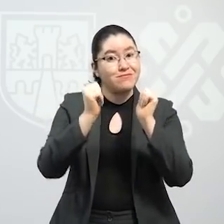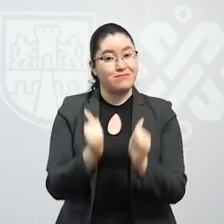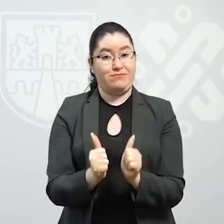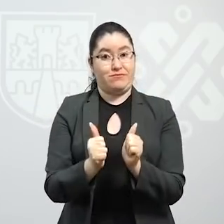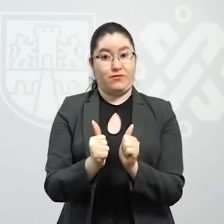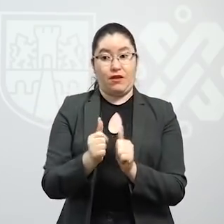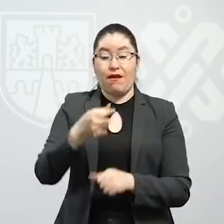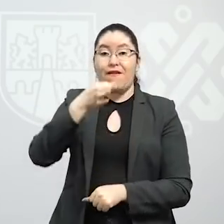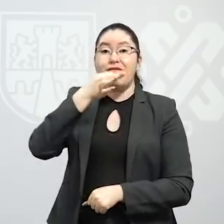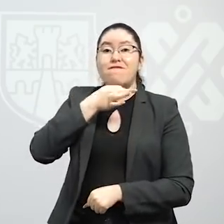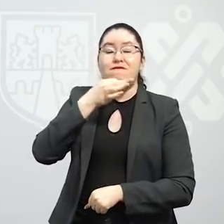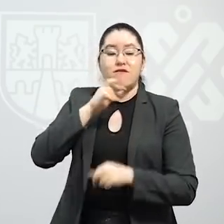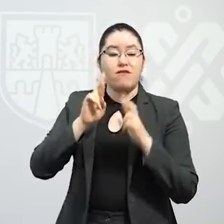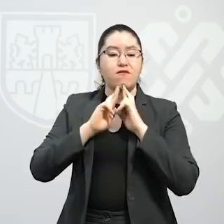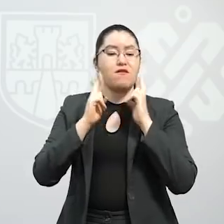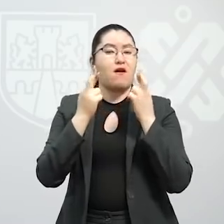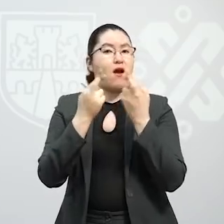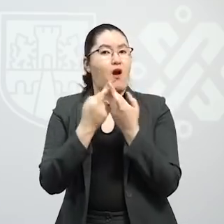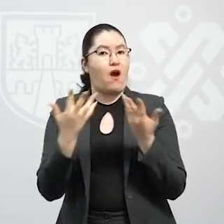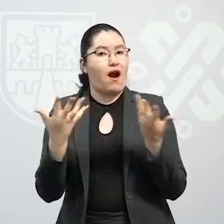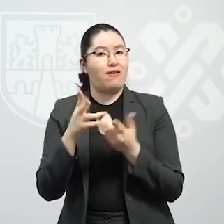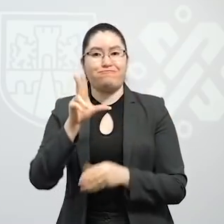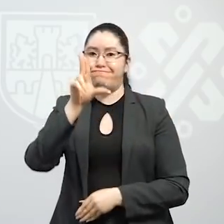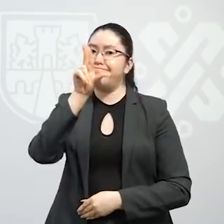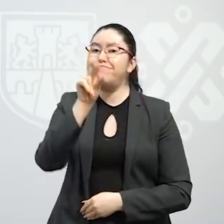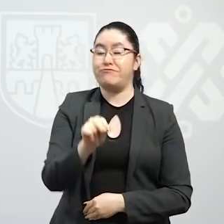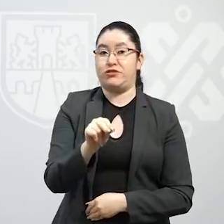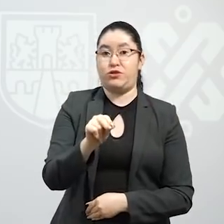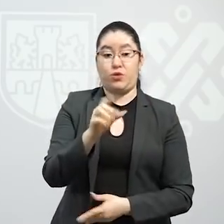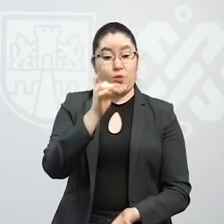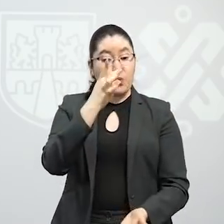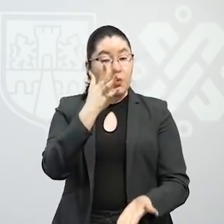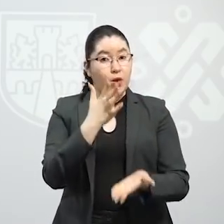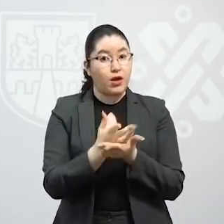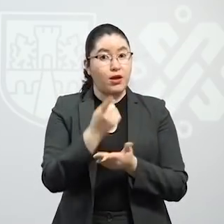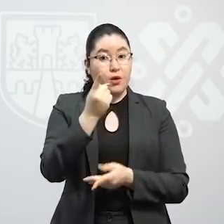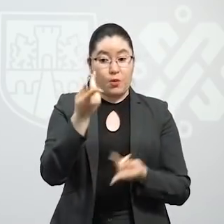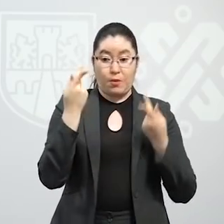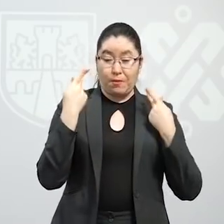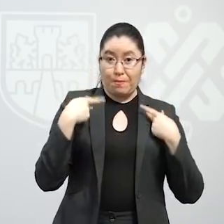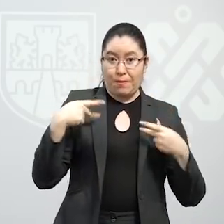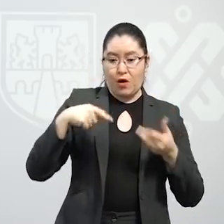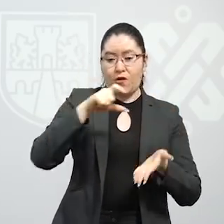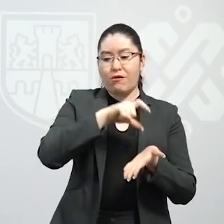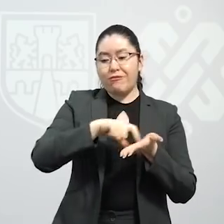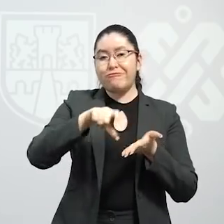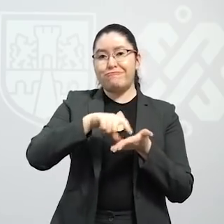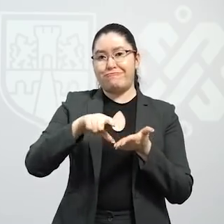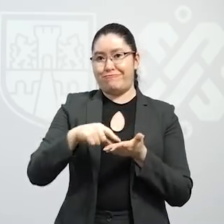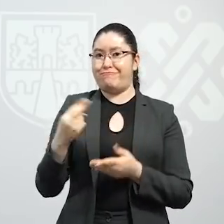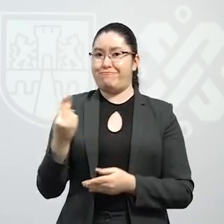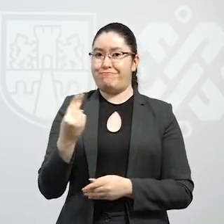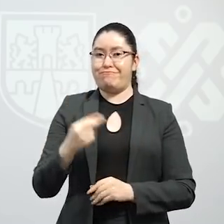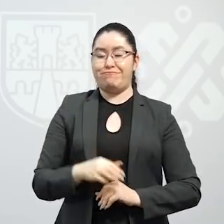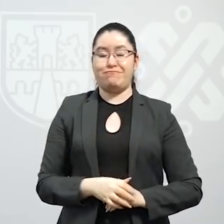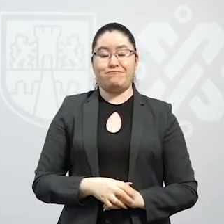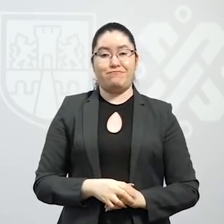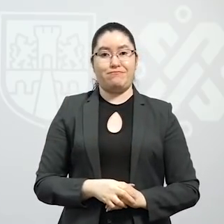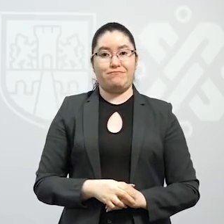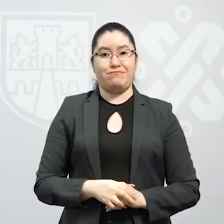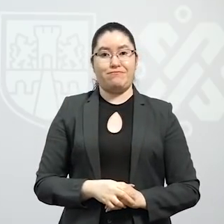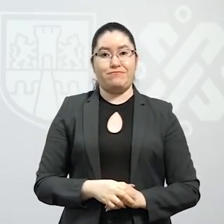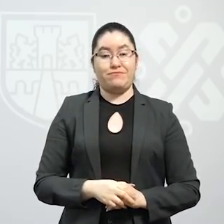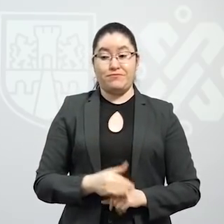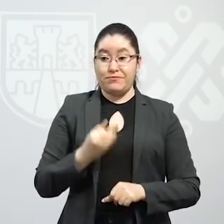no hagamos fiestas ni reuniones familiares y procuremos que solamente una persona vaya a las compras esenciales.